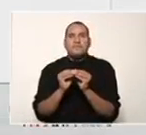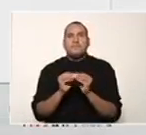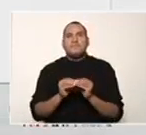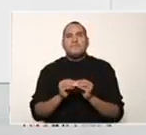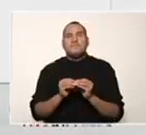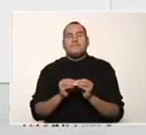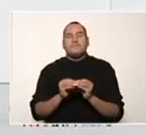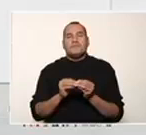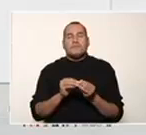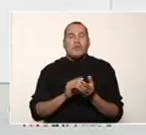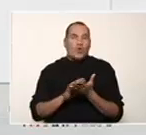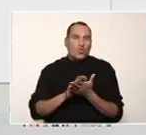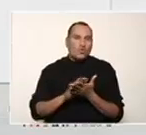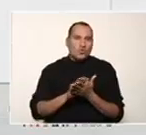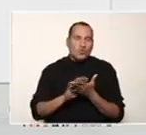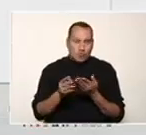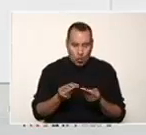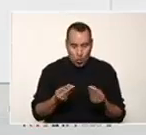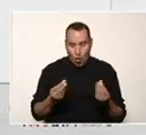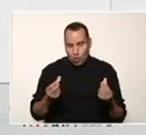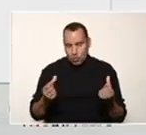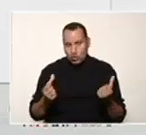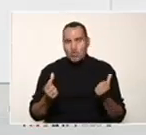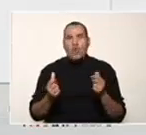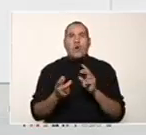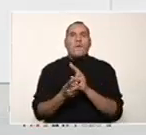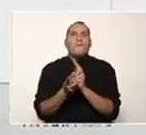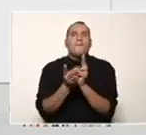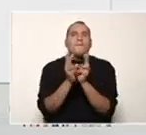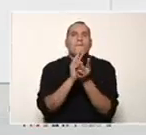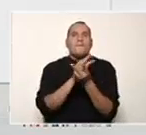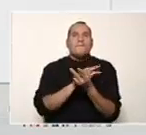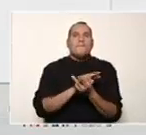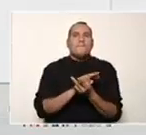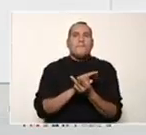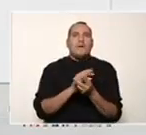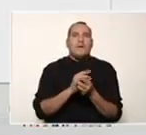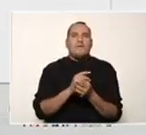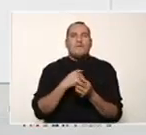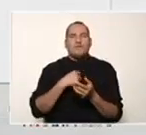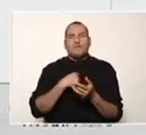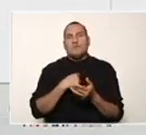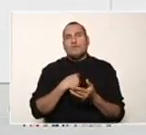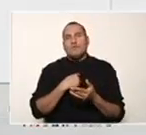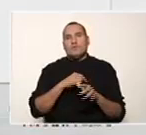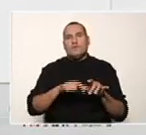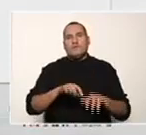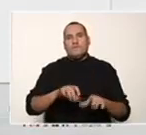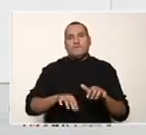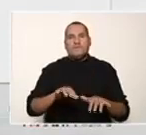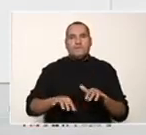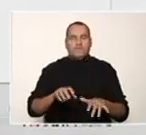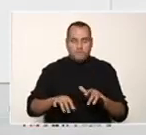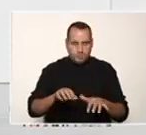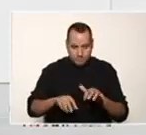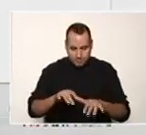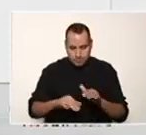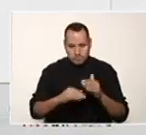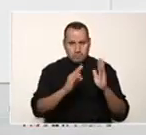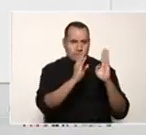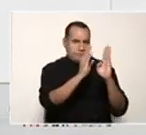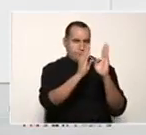el método de concatenar variables simplemente lo que hago es escribir por teclado toda la